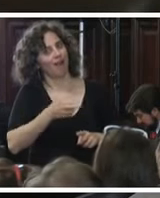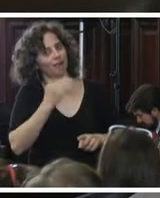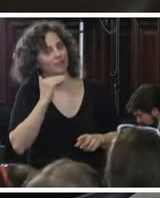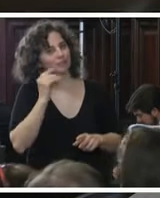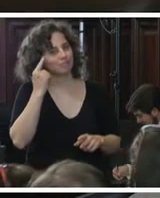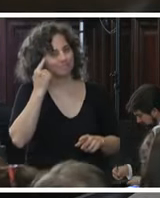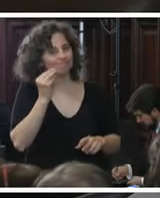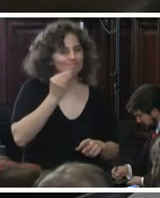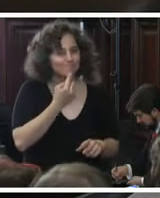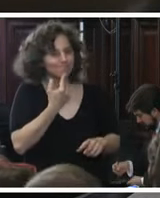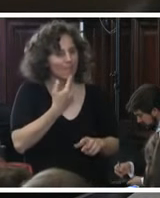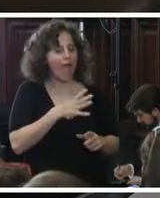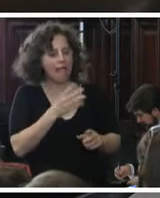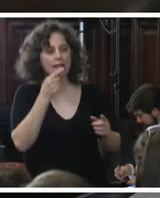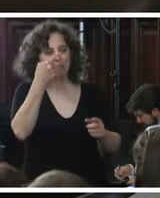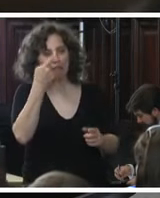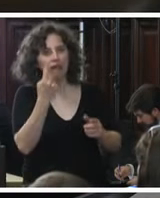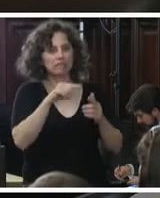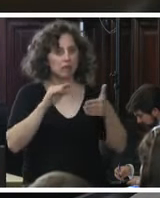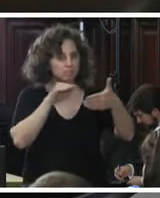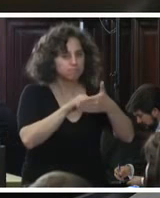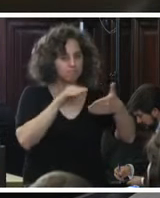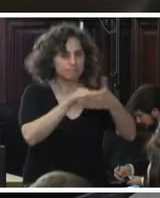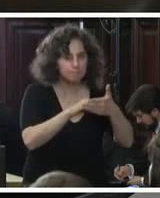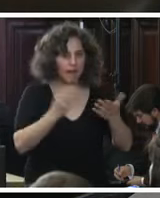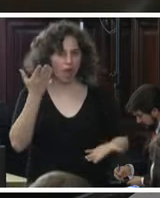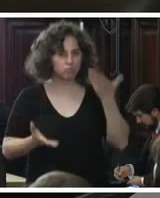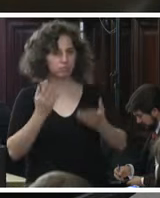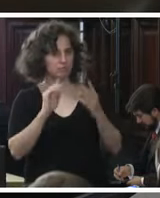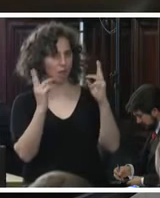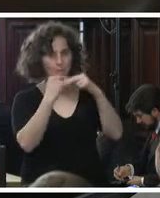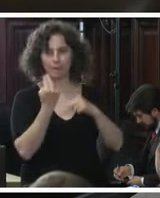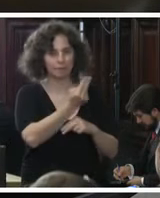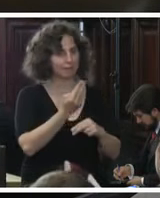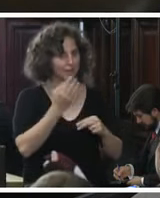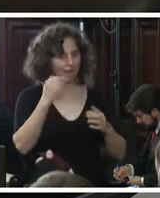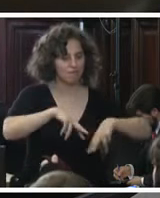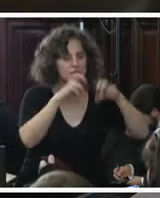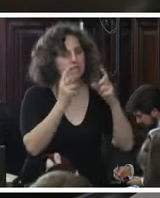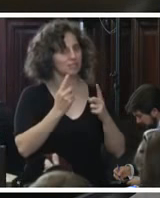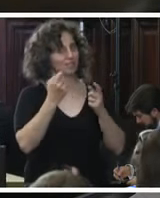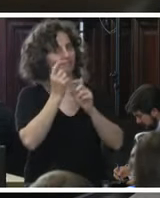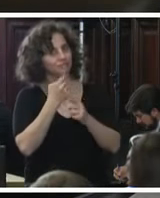tendría el interés en obstaculizar la justicia cosa que habría hecho posiblemente el día 28 y 29